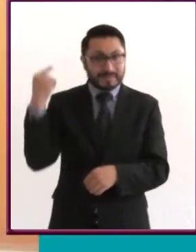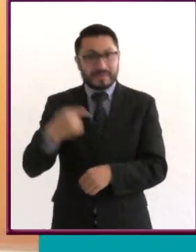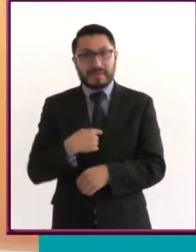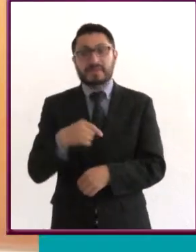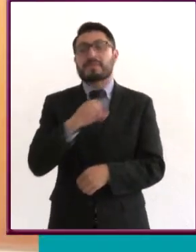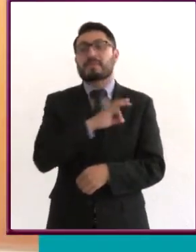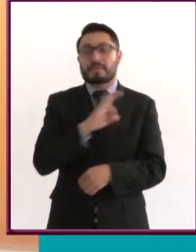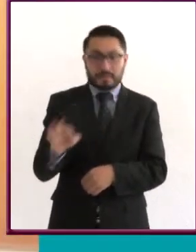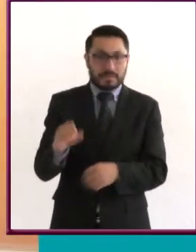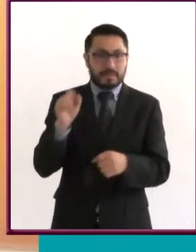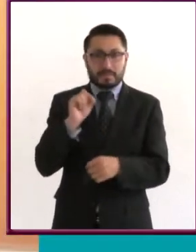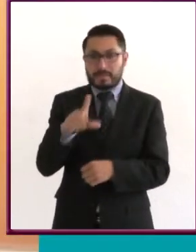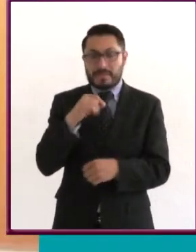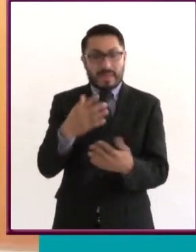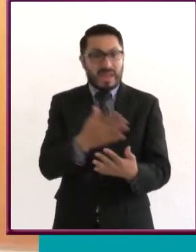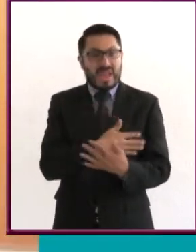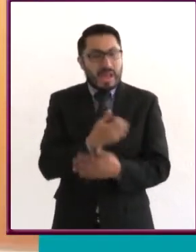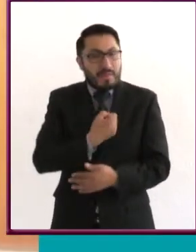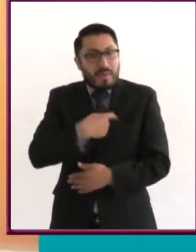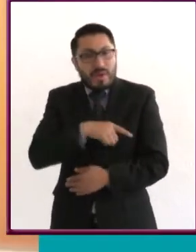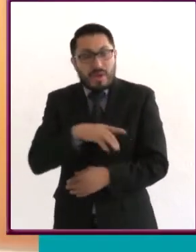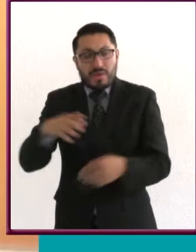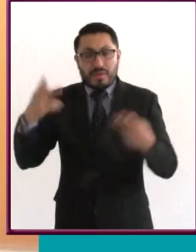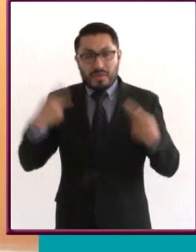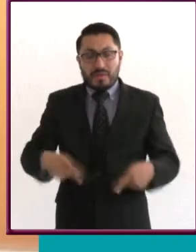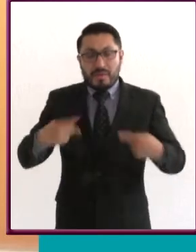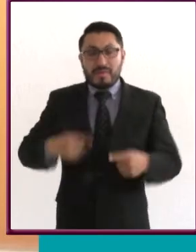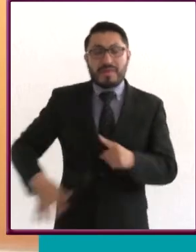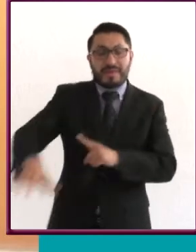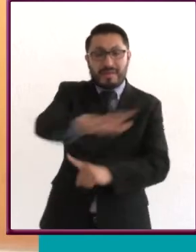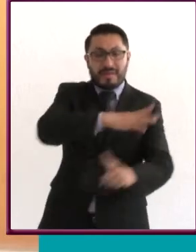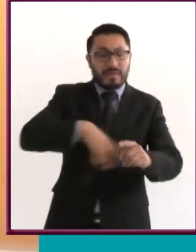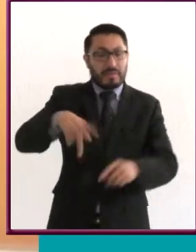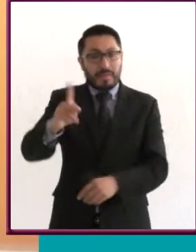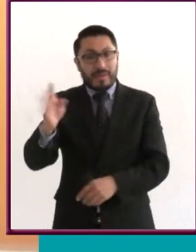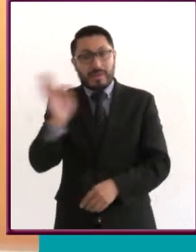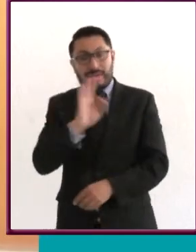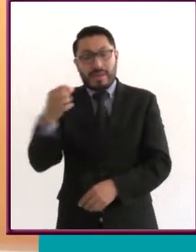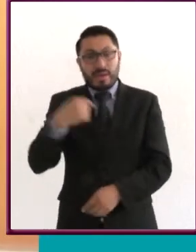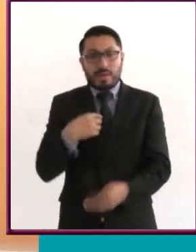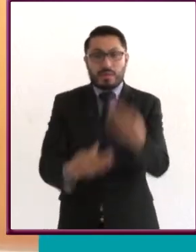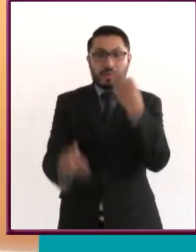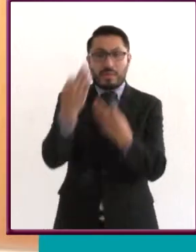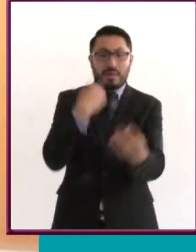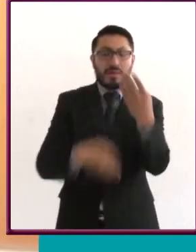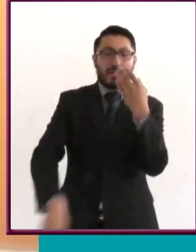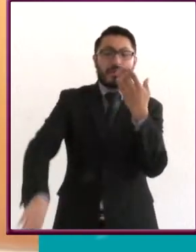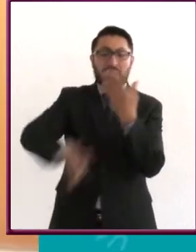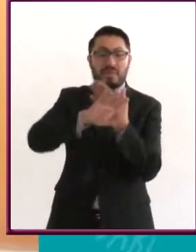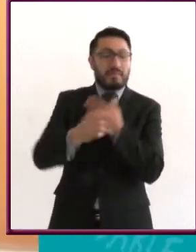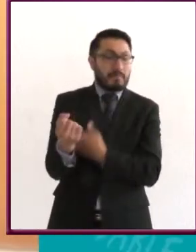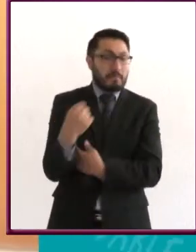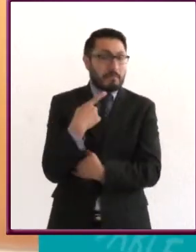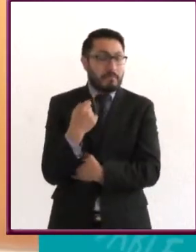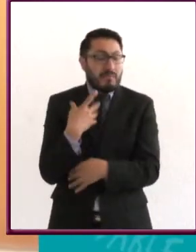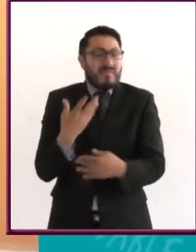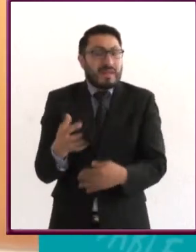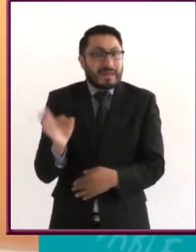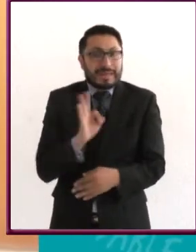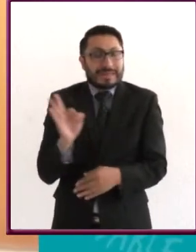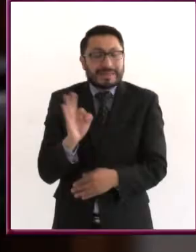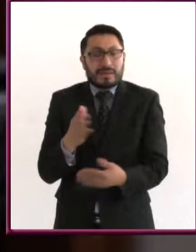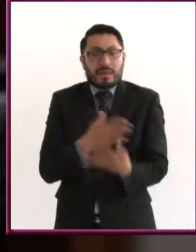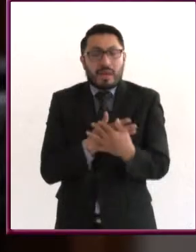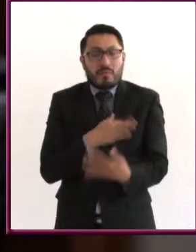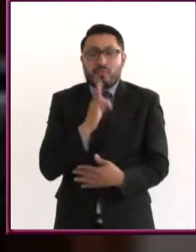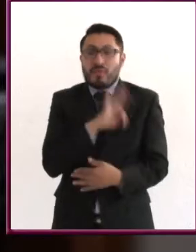yo también pueda dar un amor sano a los que me rodean. En cambio, si yo me trato mal, posiblemente el amor falso va a ser un